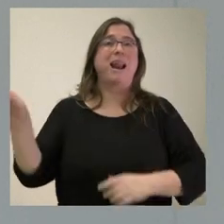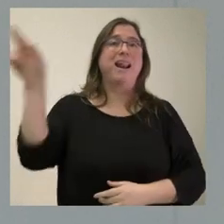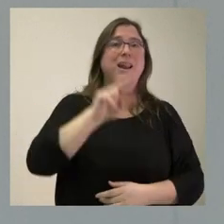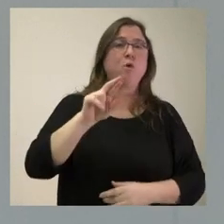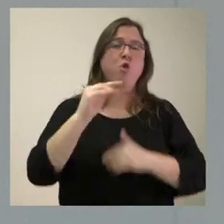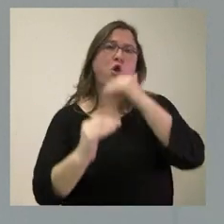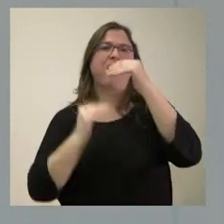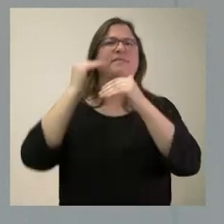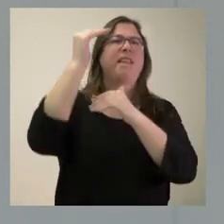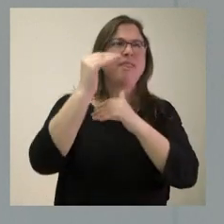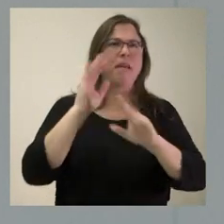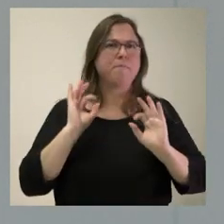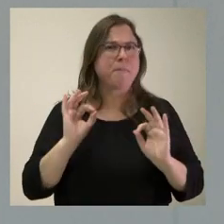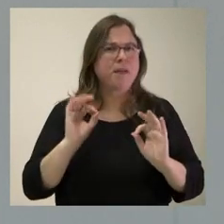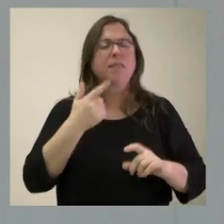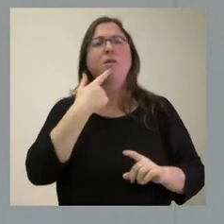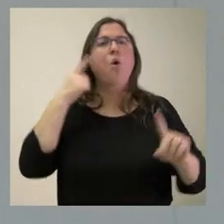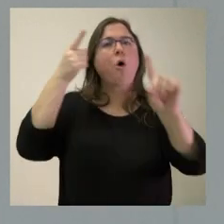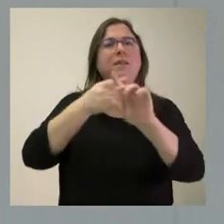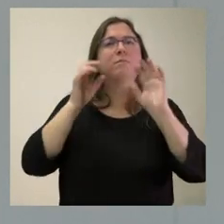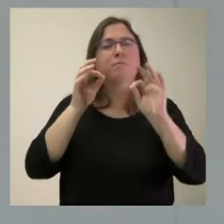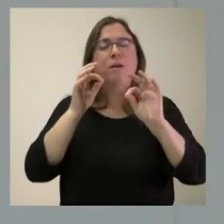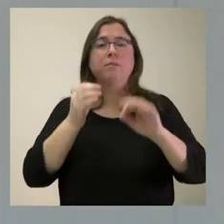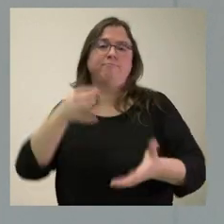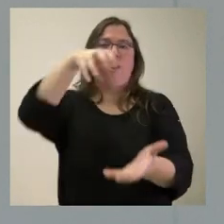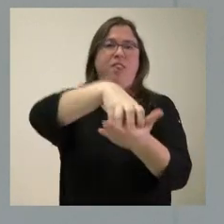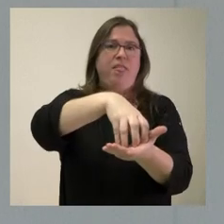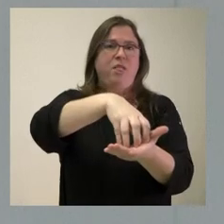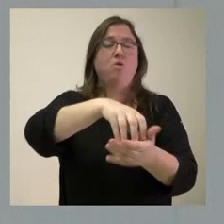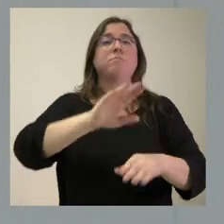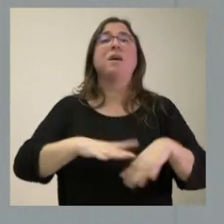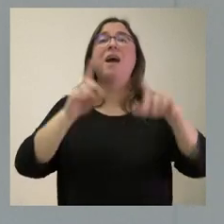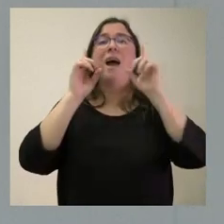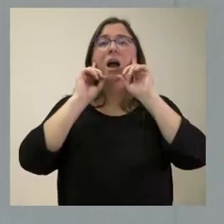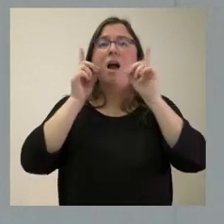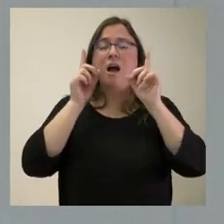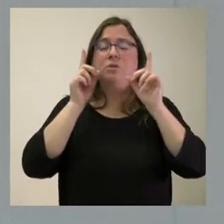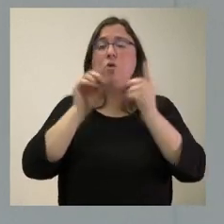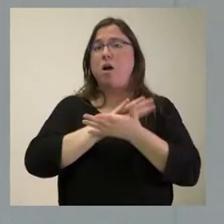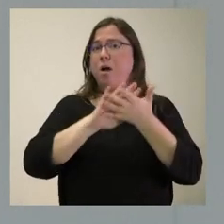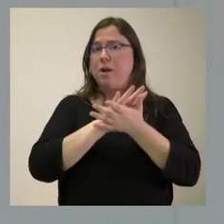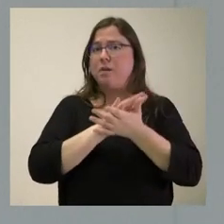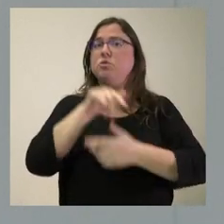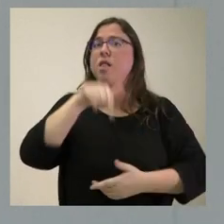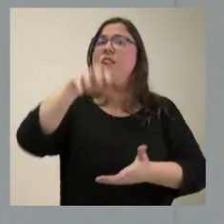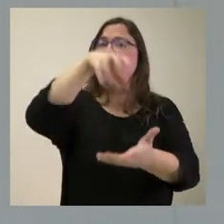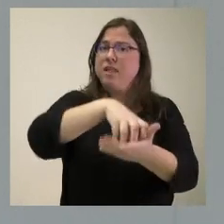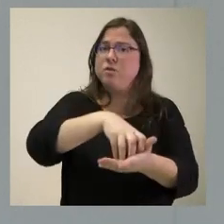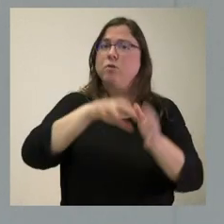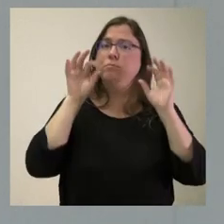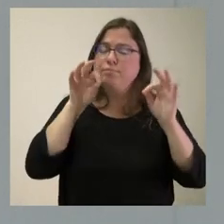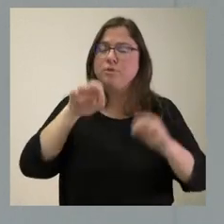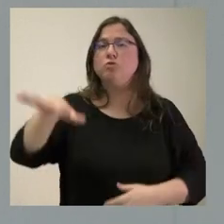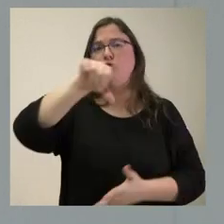resiliencia creo que es con una finalidad específica de dotación de estos centros y en el caso concreto del que estamos hablando uno de estos centros estará